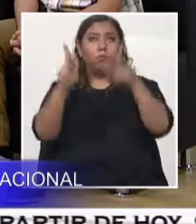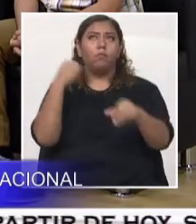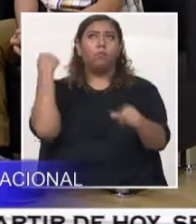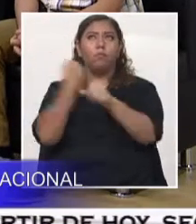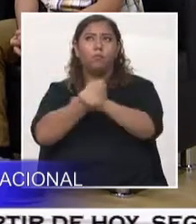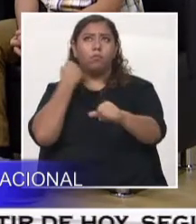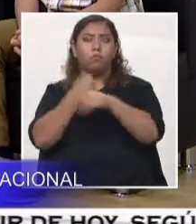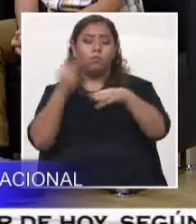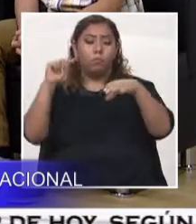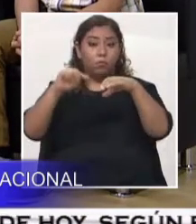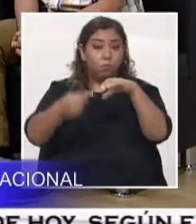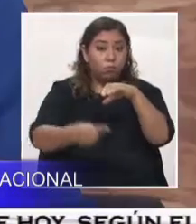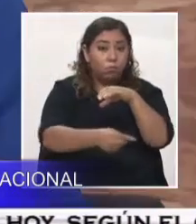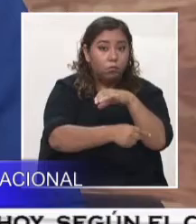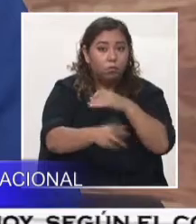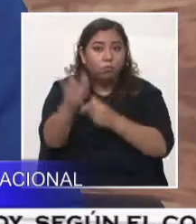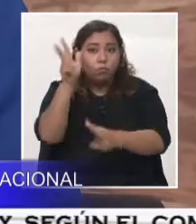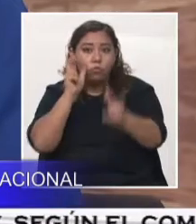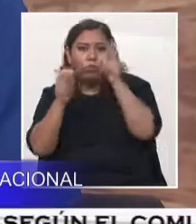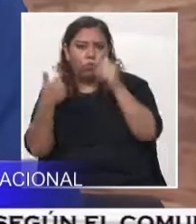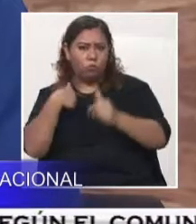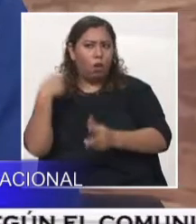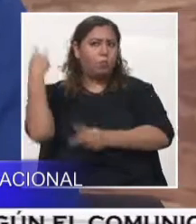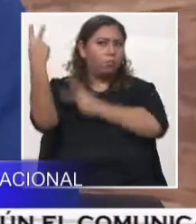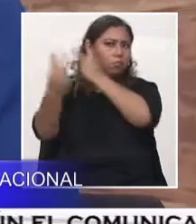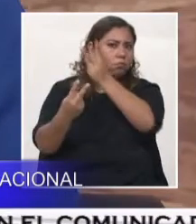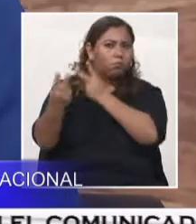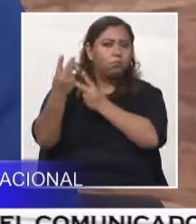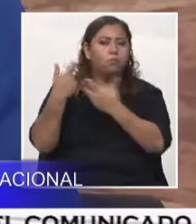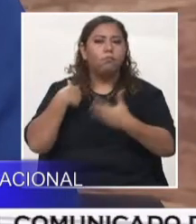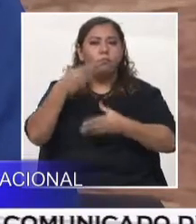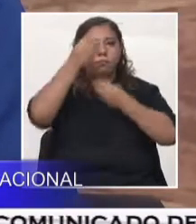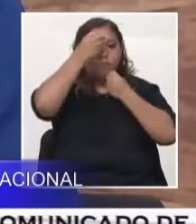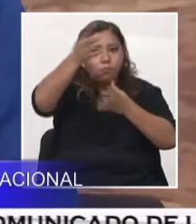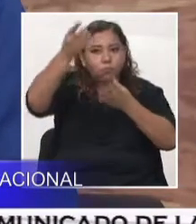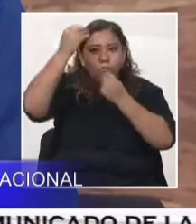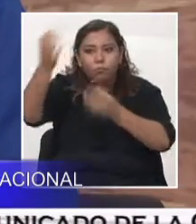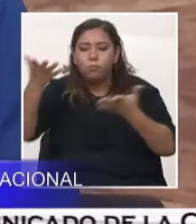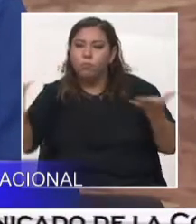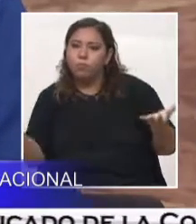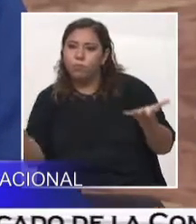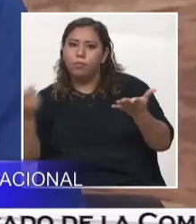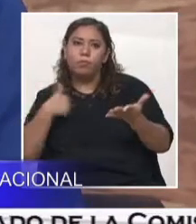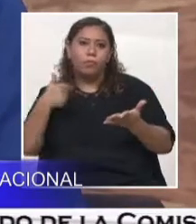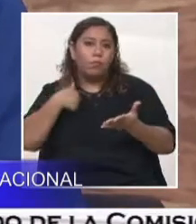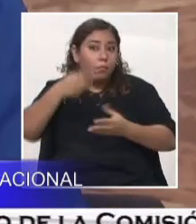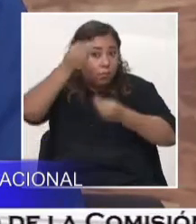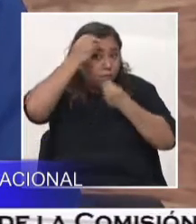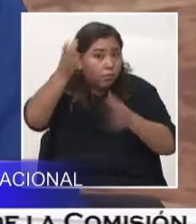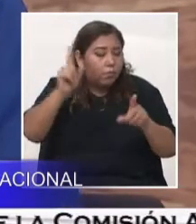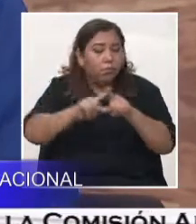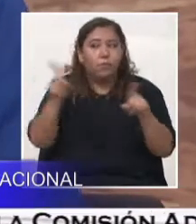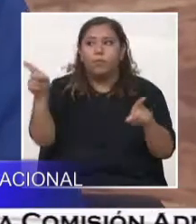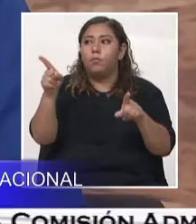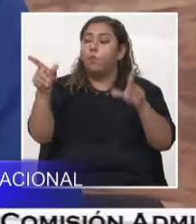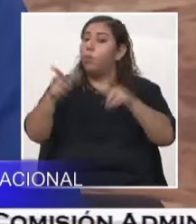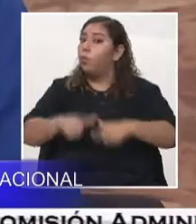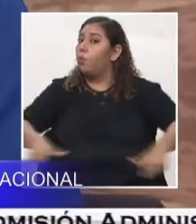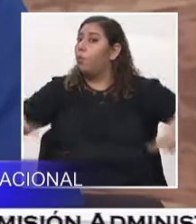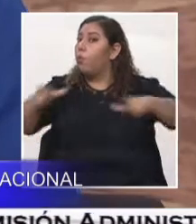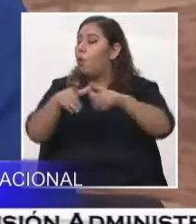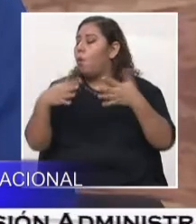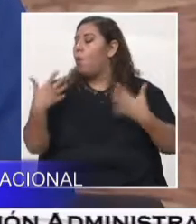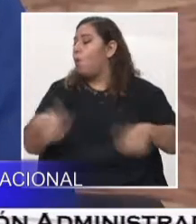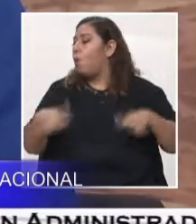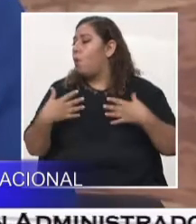hemos hecho algunas visitas a las minas, hemos compartido con ellos, pero el conocimiento que se va a transferir ahí,